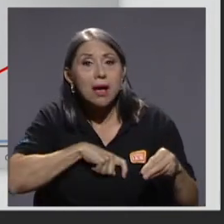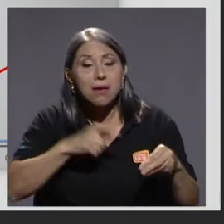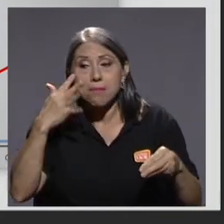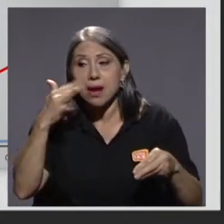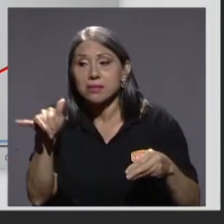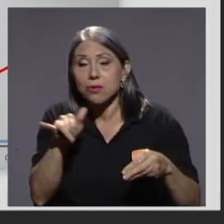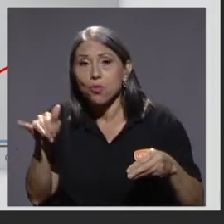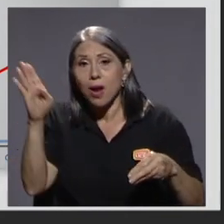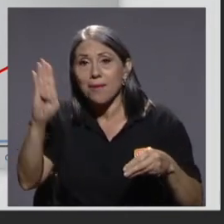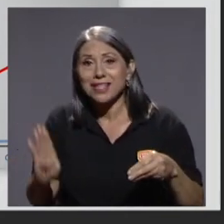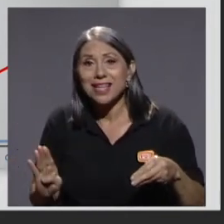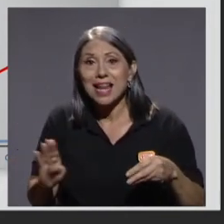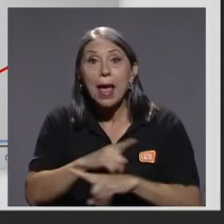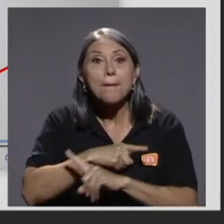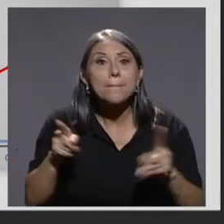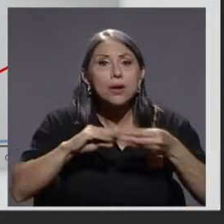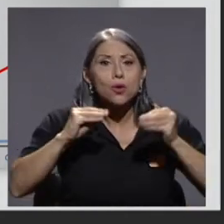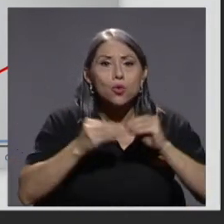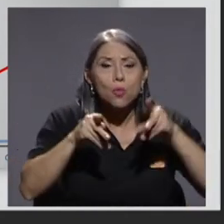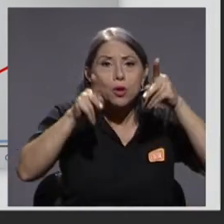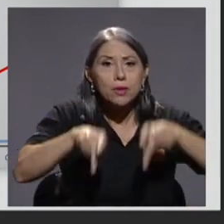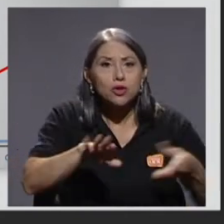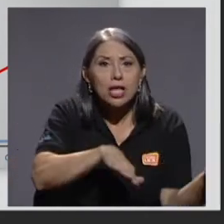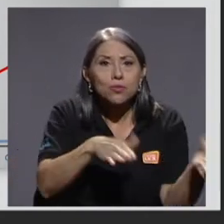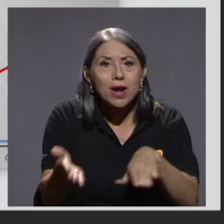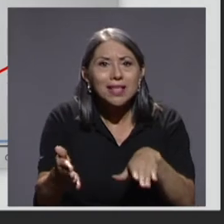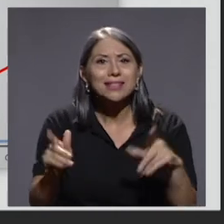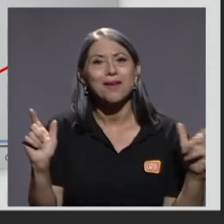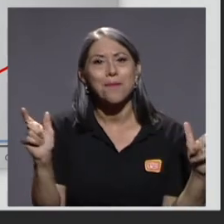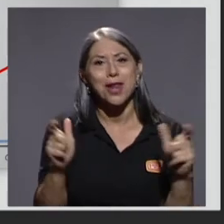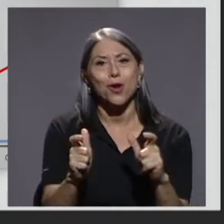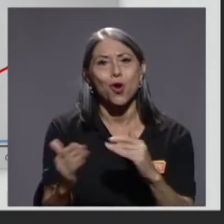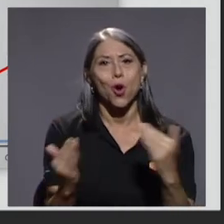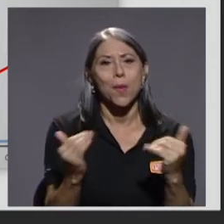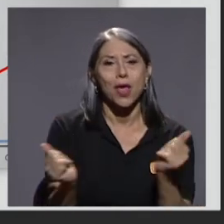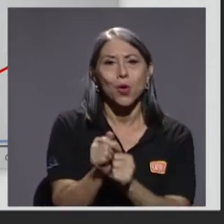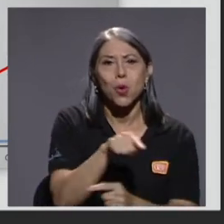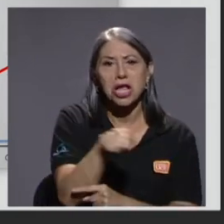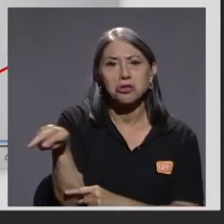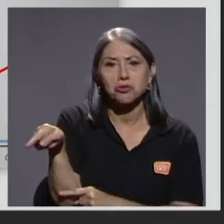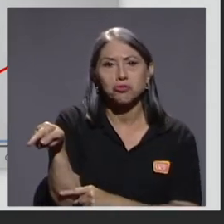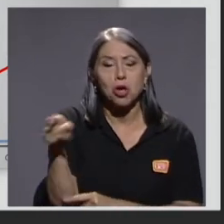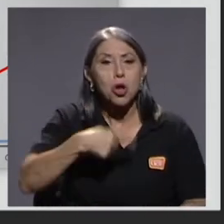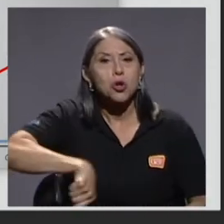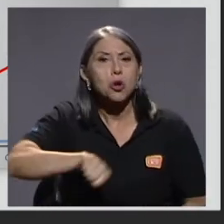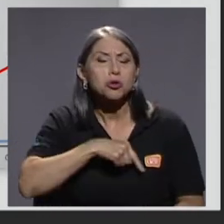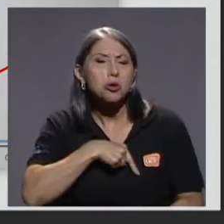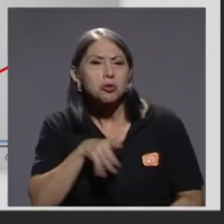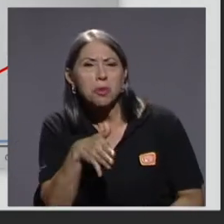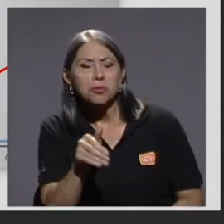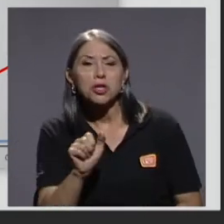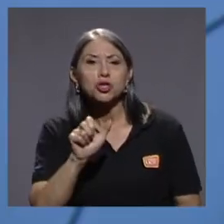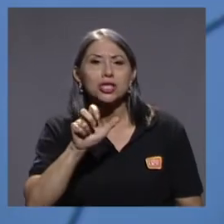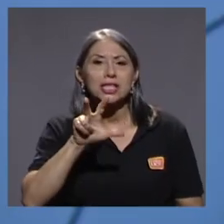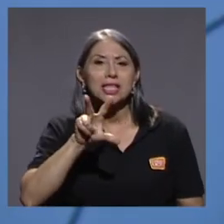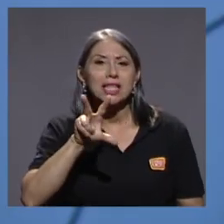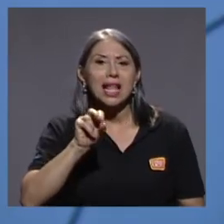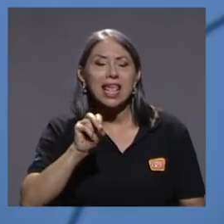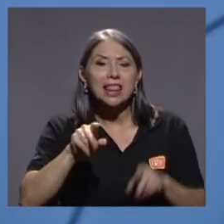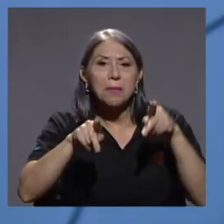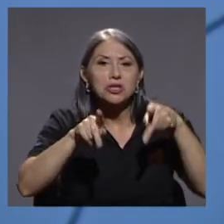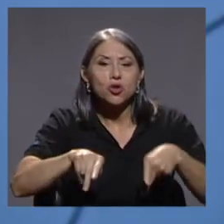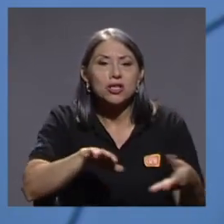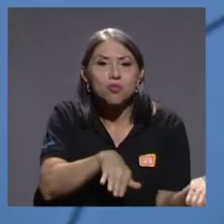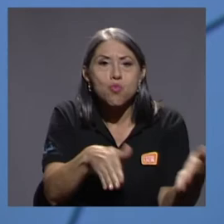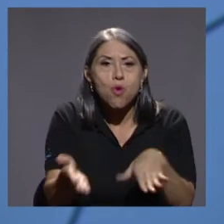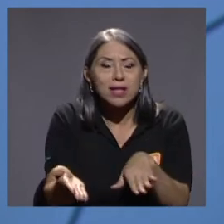mortalidad que tenemos es mucho menor, ¿verdad? Llegamos alrededor de 30 personas por cada 100 mil habitantes. Eso